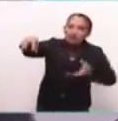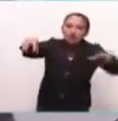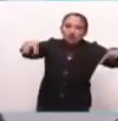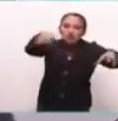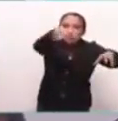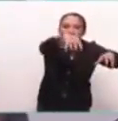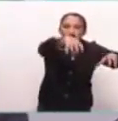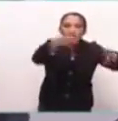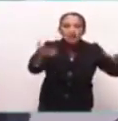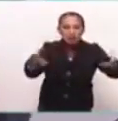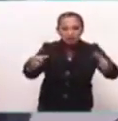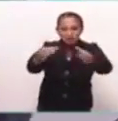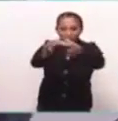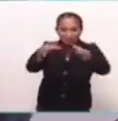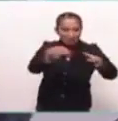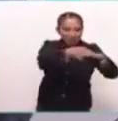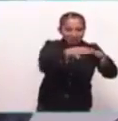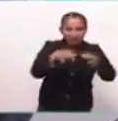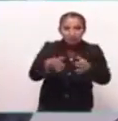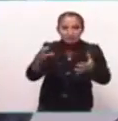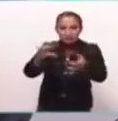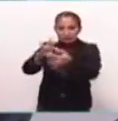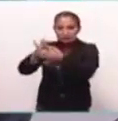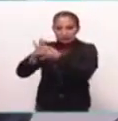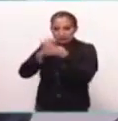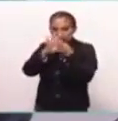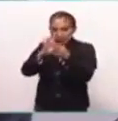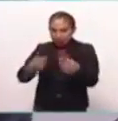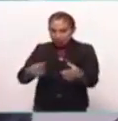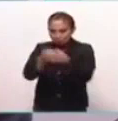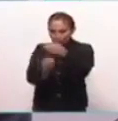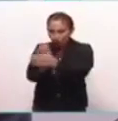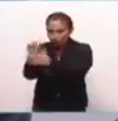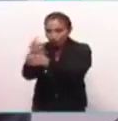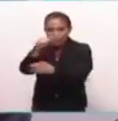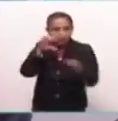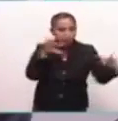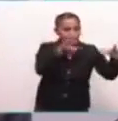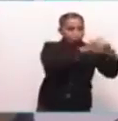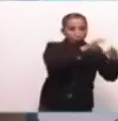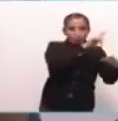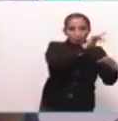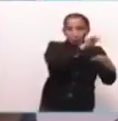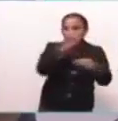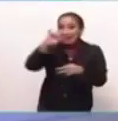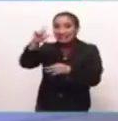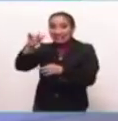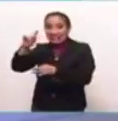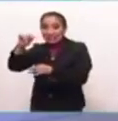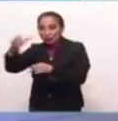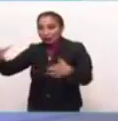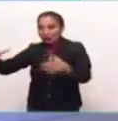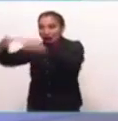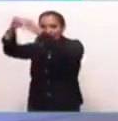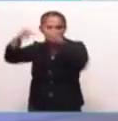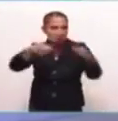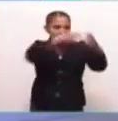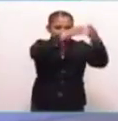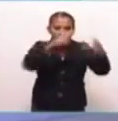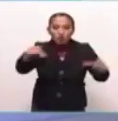conos, conos volcánicos. Todo esto es una cadena de volcanes junto con el Popo y el Iztapalapa, que son los grandes edificios.